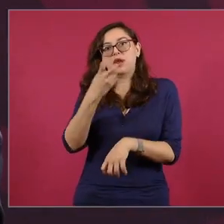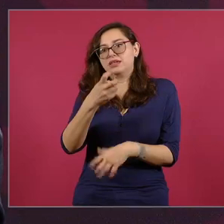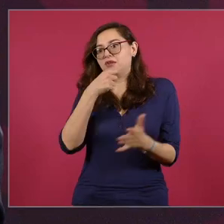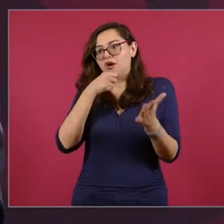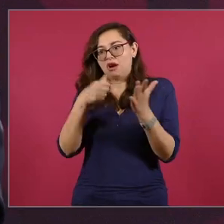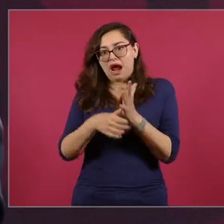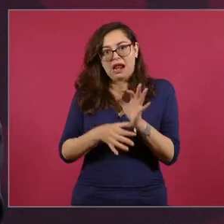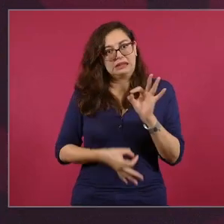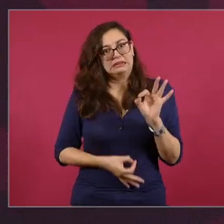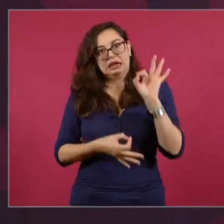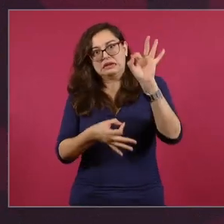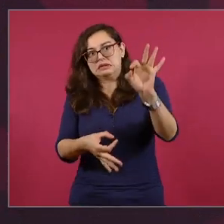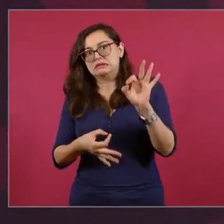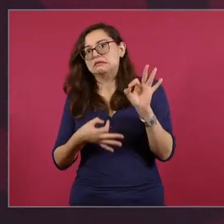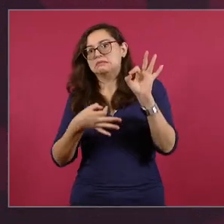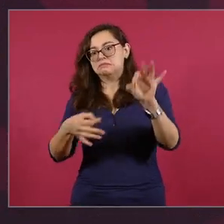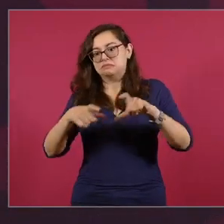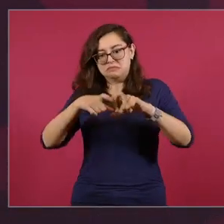Pero